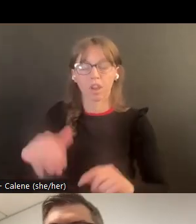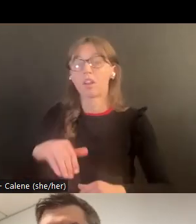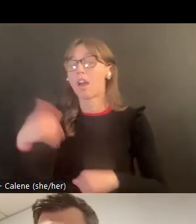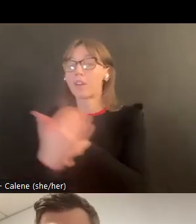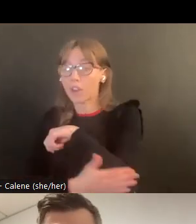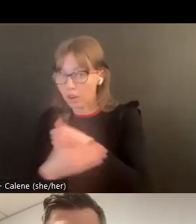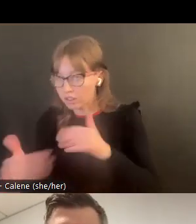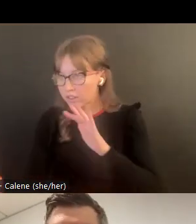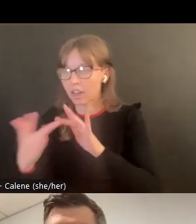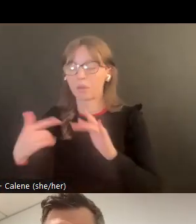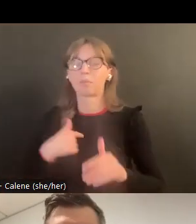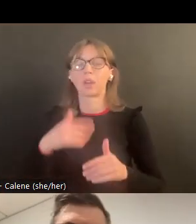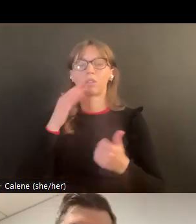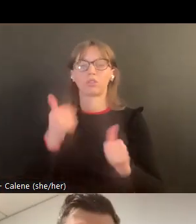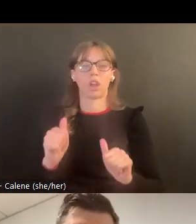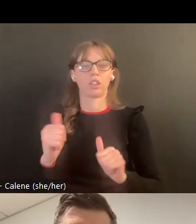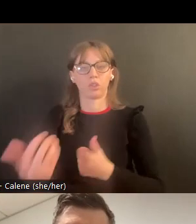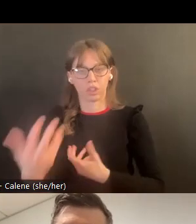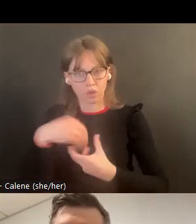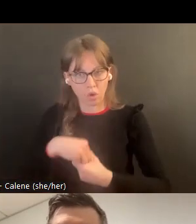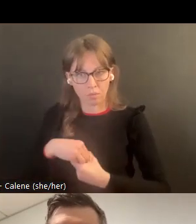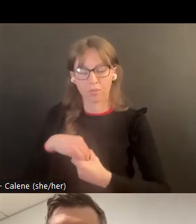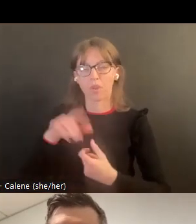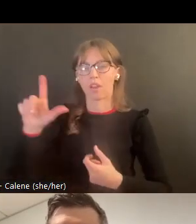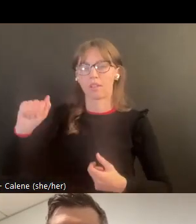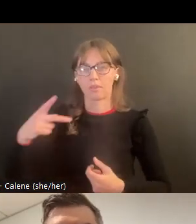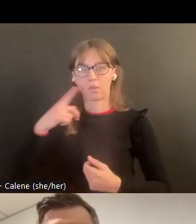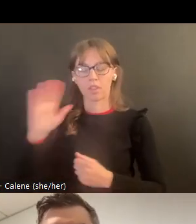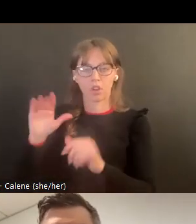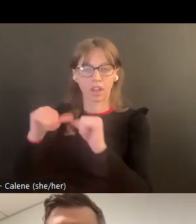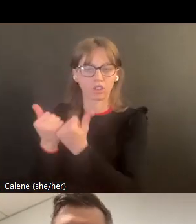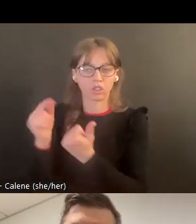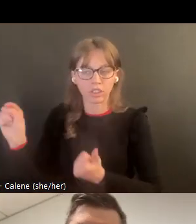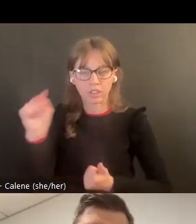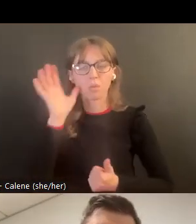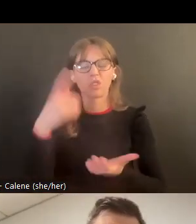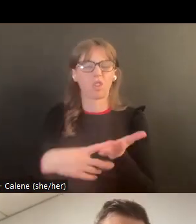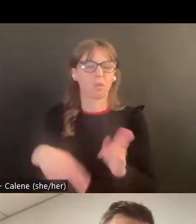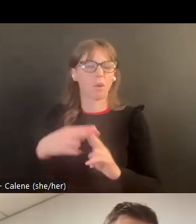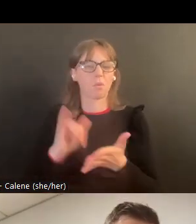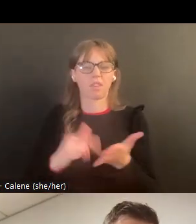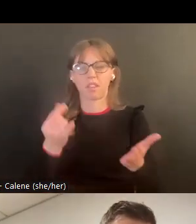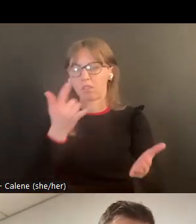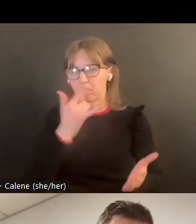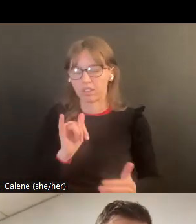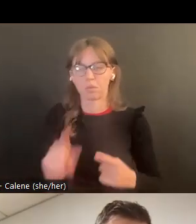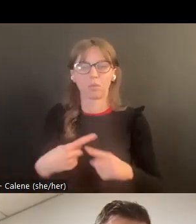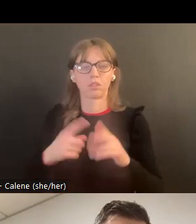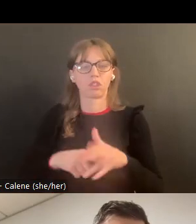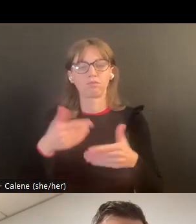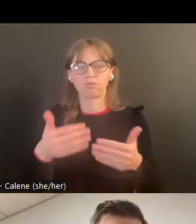así implementación y hay otros condados que están contactándome que quieren también integrar esto dentro de su agencia también